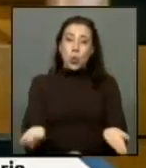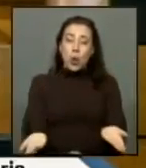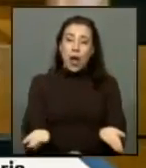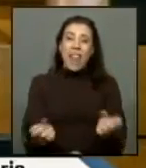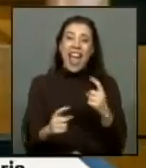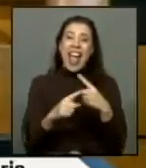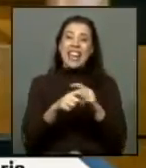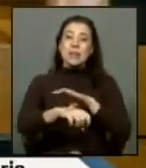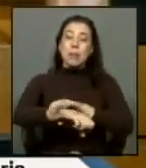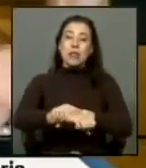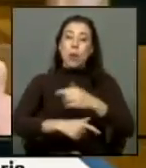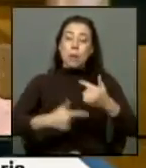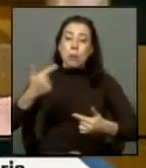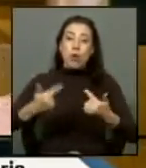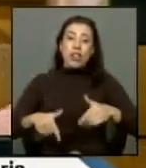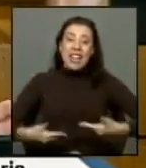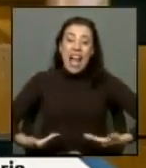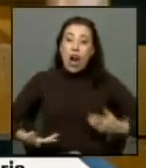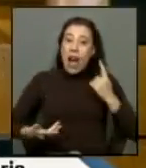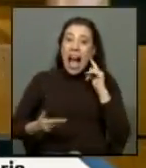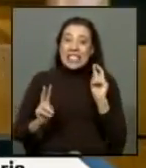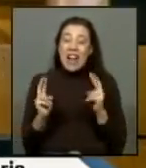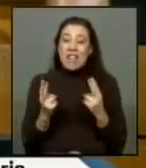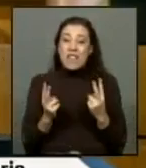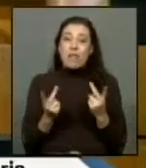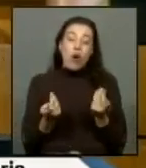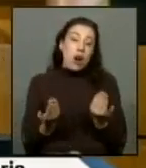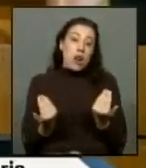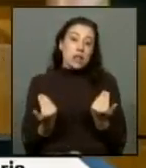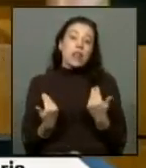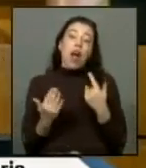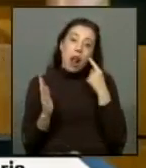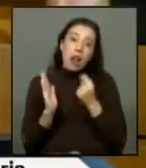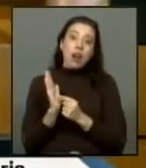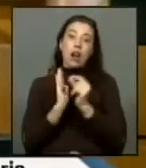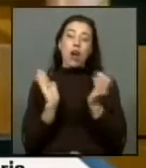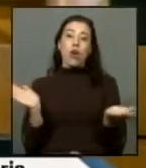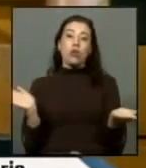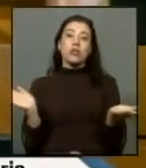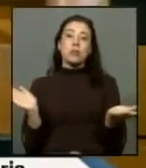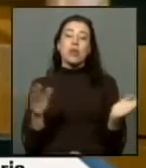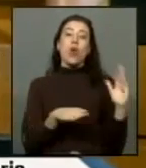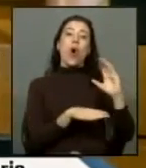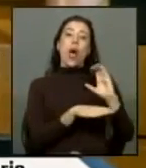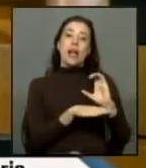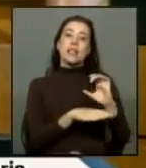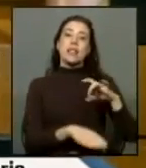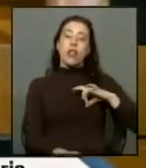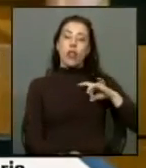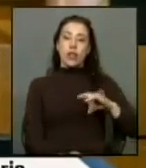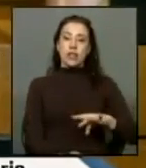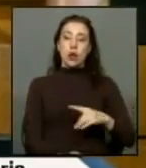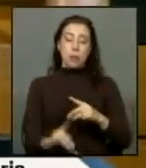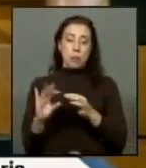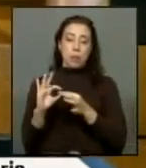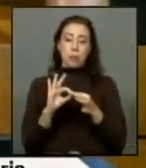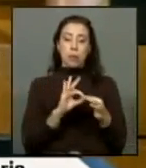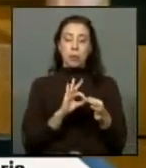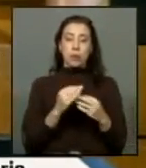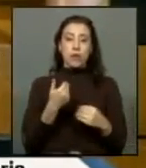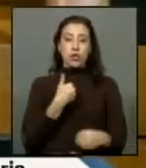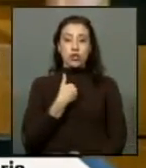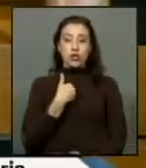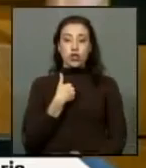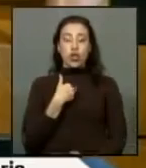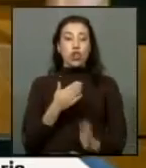expresioneros políticos que hoy día están en vida y merecen el reconocimiento del estado chileno y por eso que yo